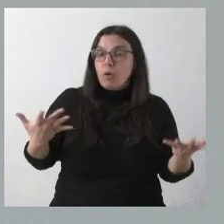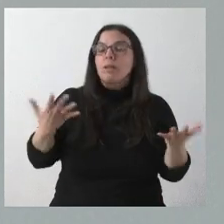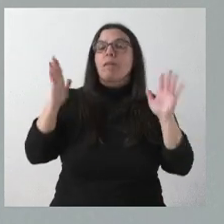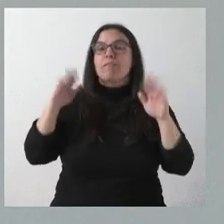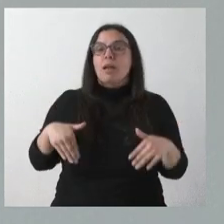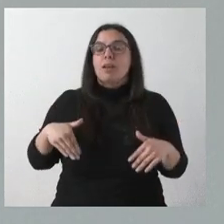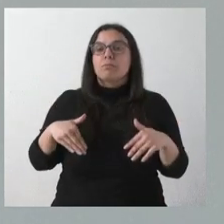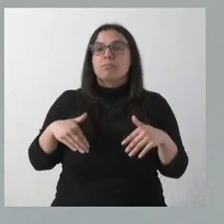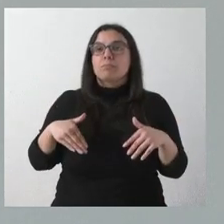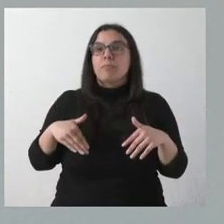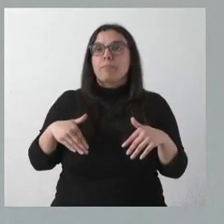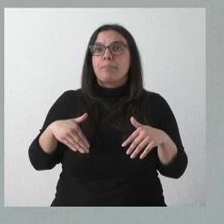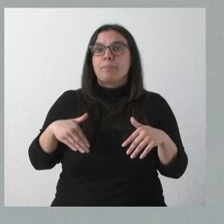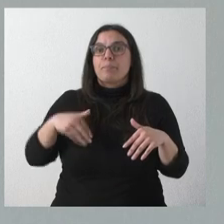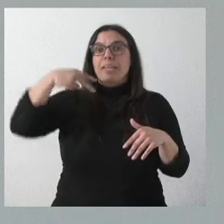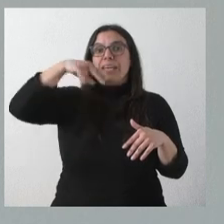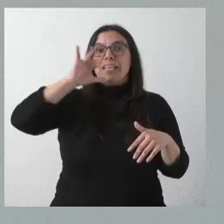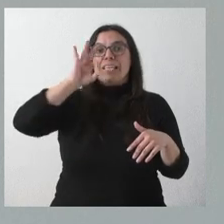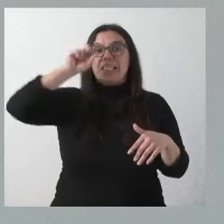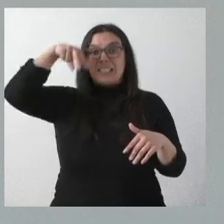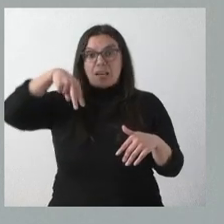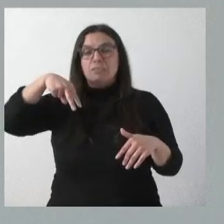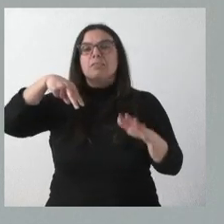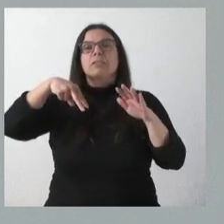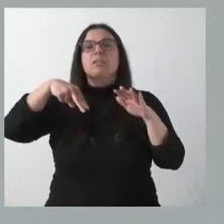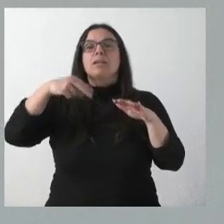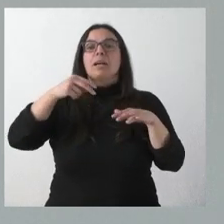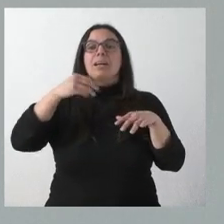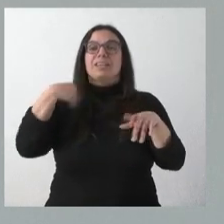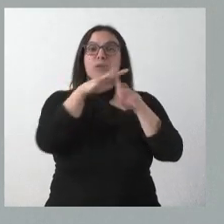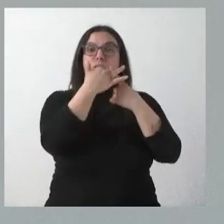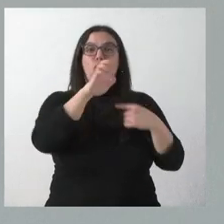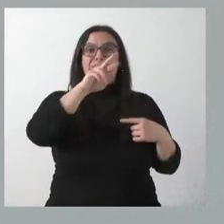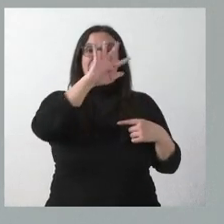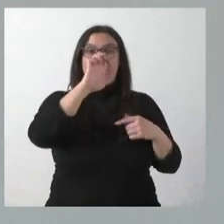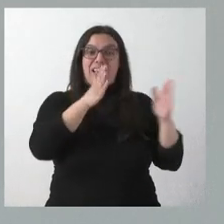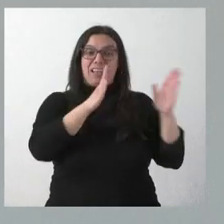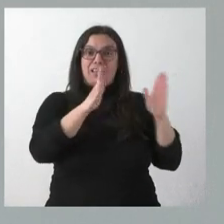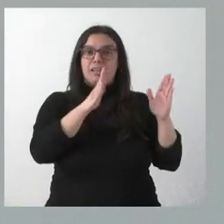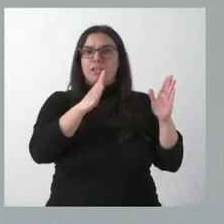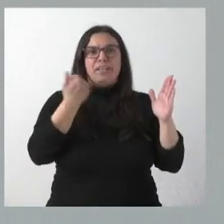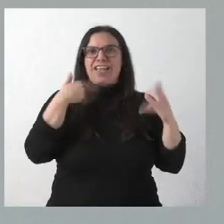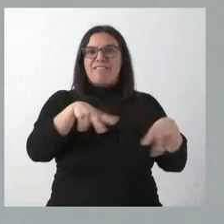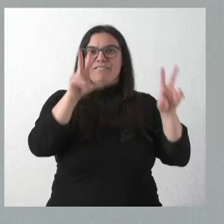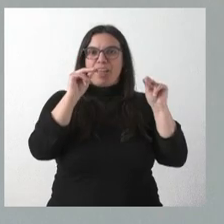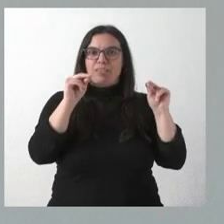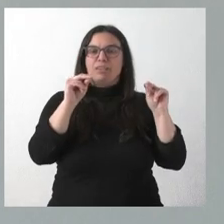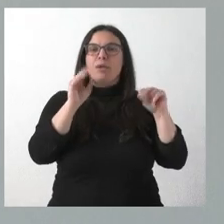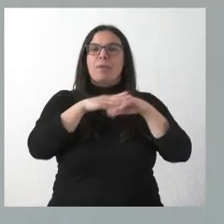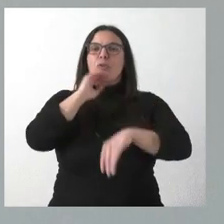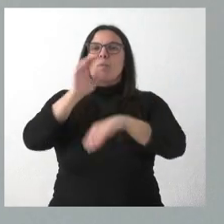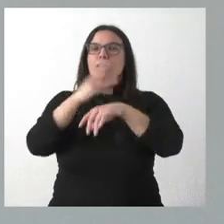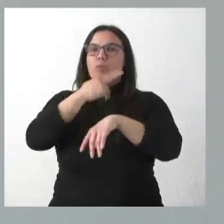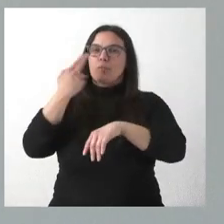Nissan de renunciar ya al ERTE que tuvo que aplicar durante todo el periodo y, por tanto, dar cumplimiento a los